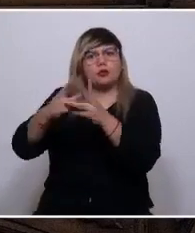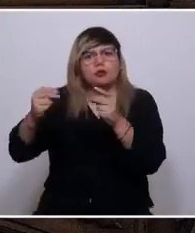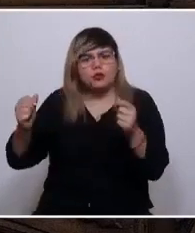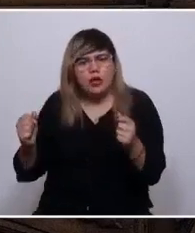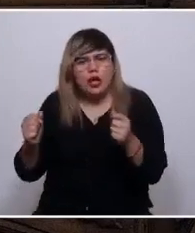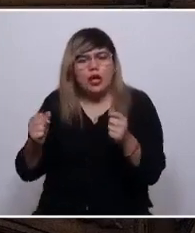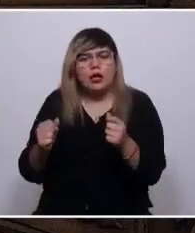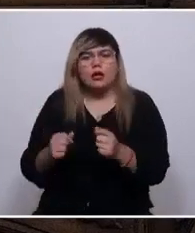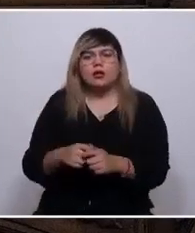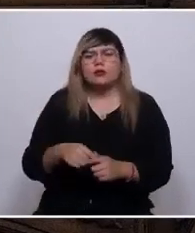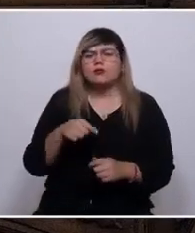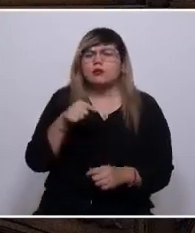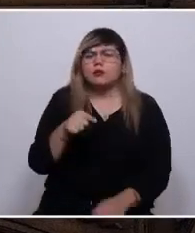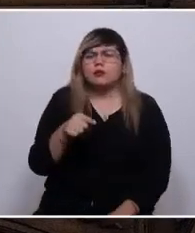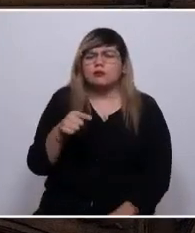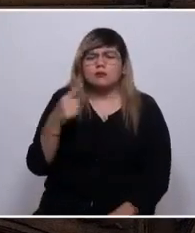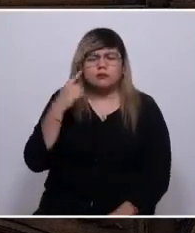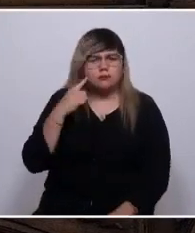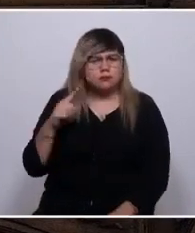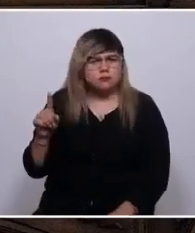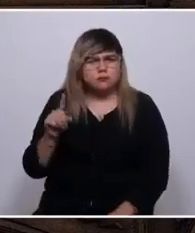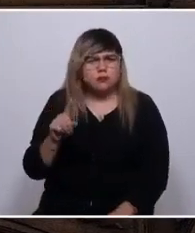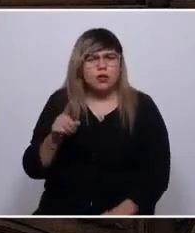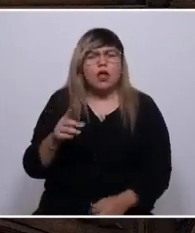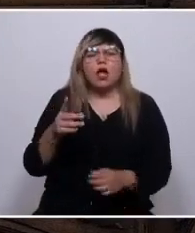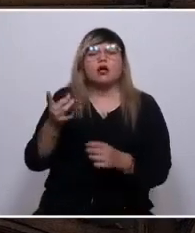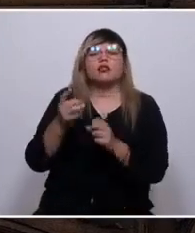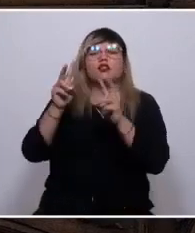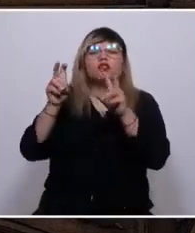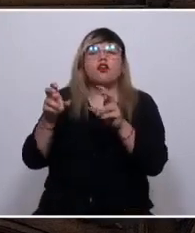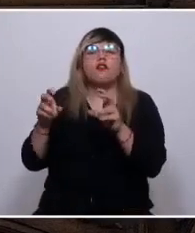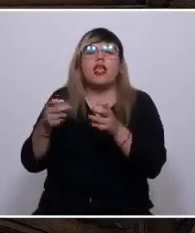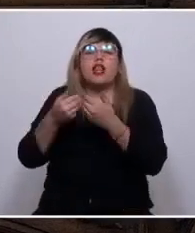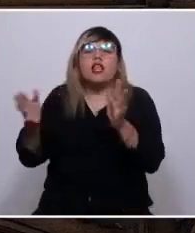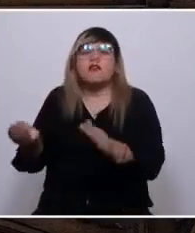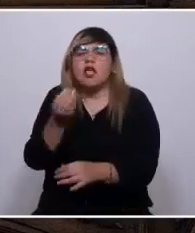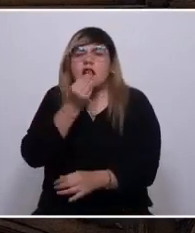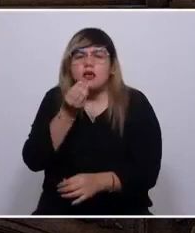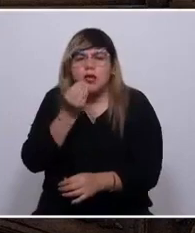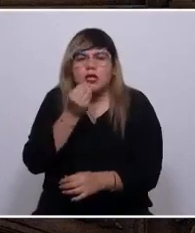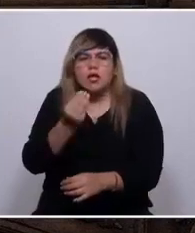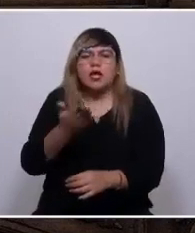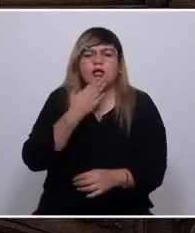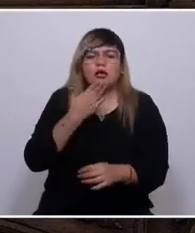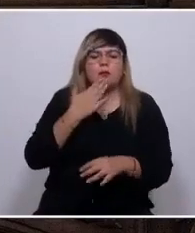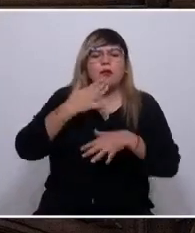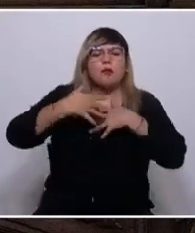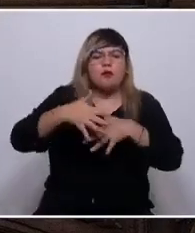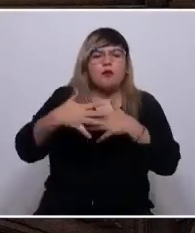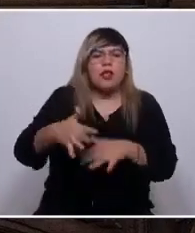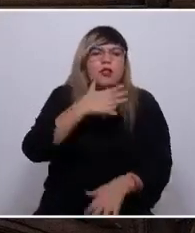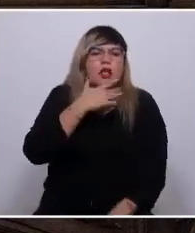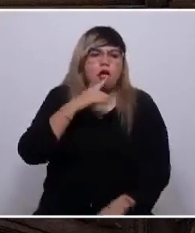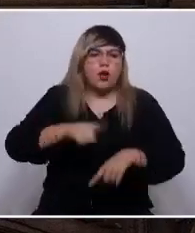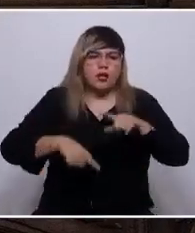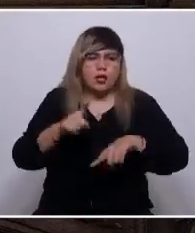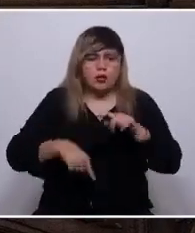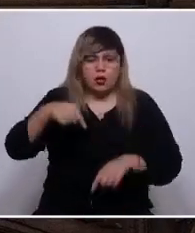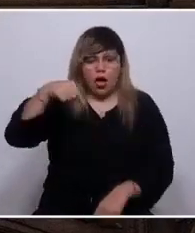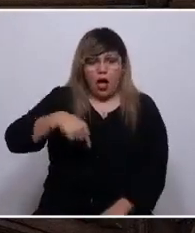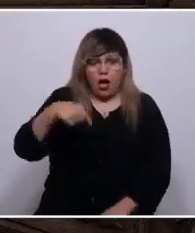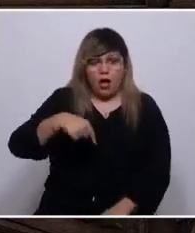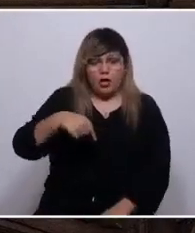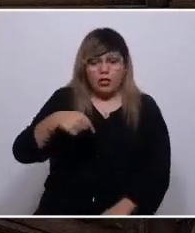Muñoz, pertenezco a la Red por la Soberanía Alimentaria, a la Red de Organizaciones Socioambientales de O'Higgins y al Movimiento por las Aguas y los Territorios. Y estoy aquí para